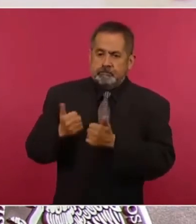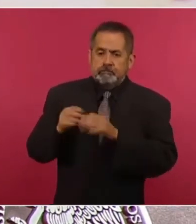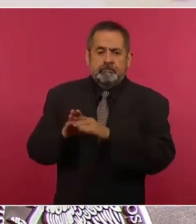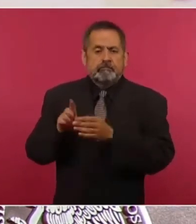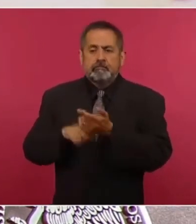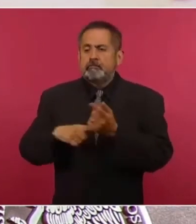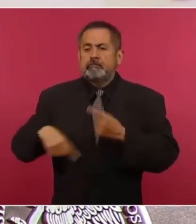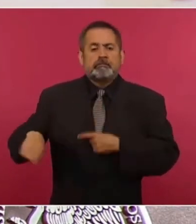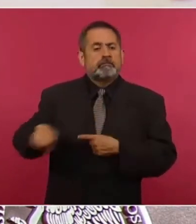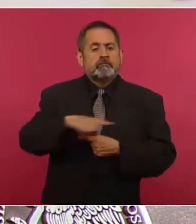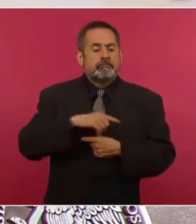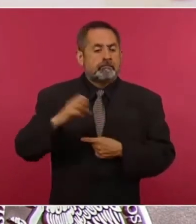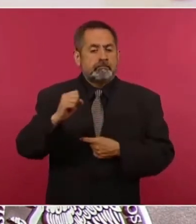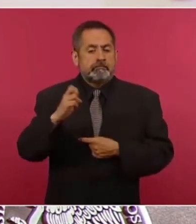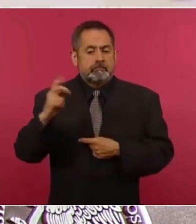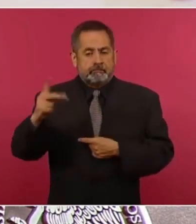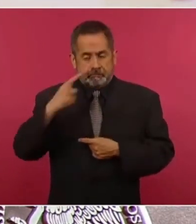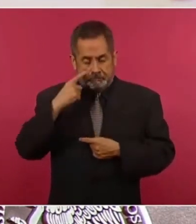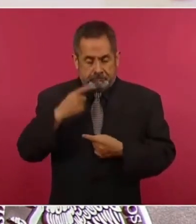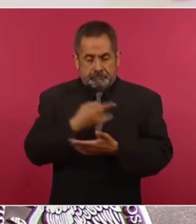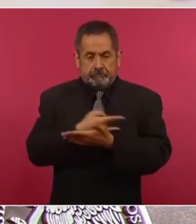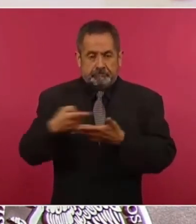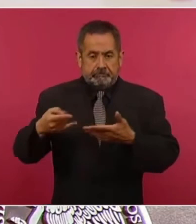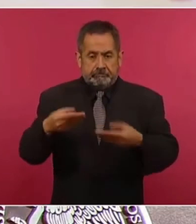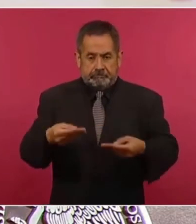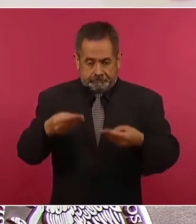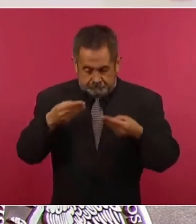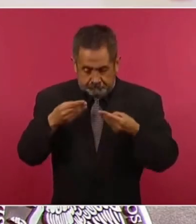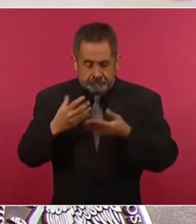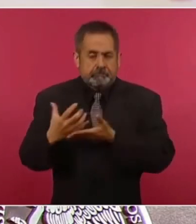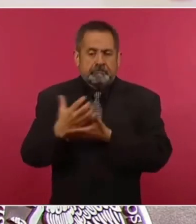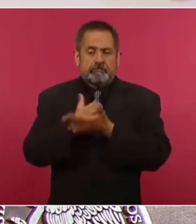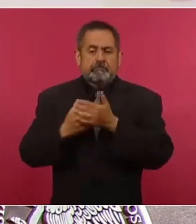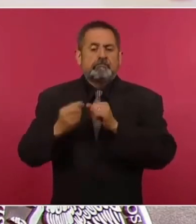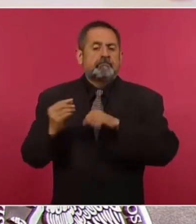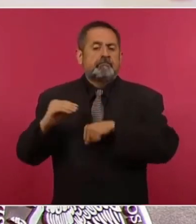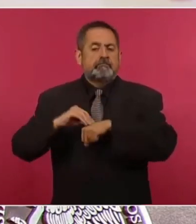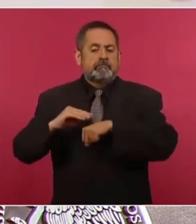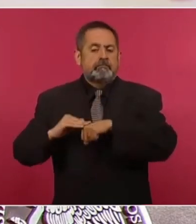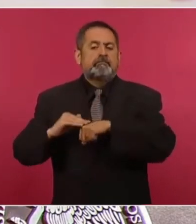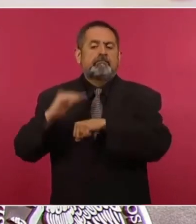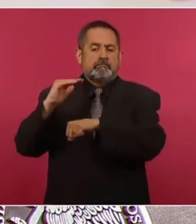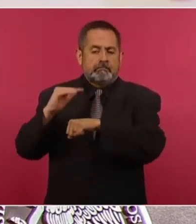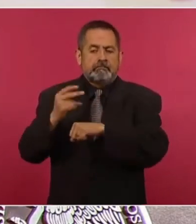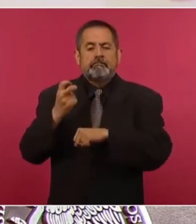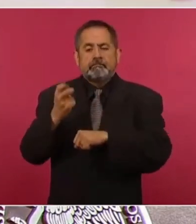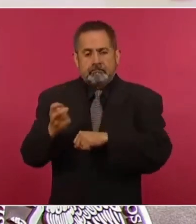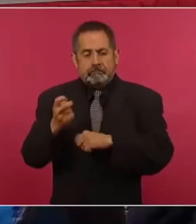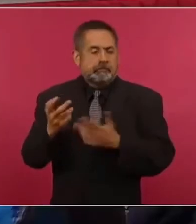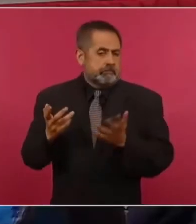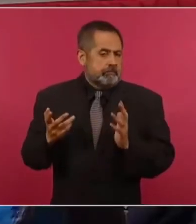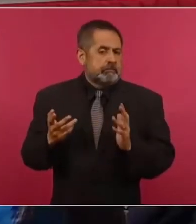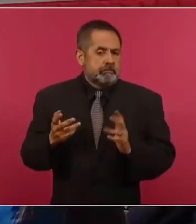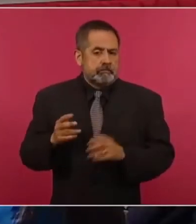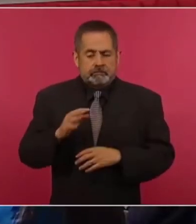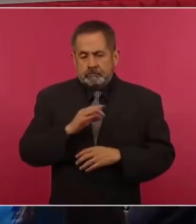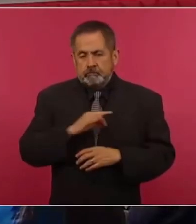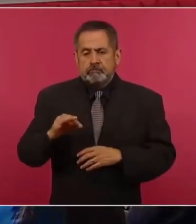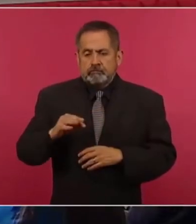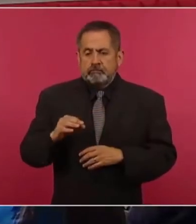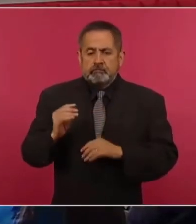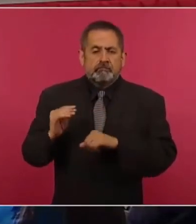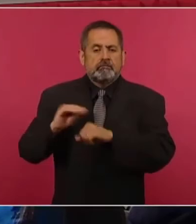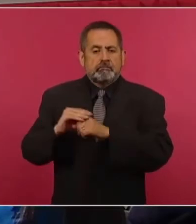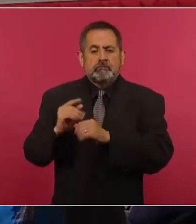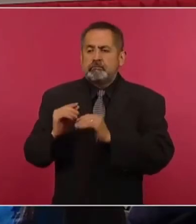activos verán un aumento de su salario base de cotización y por ende van a tener un